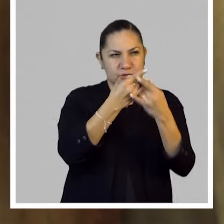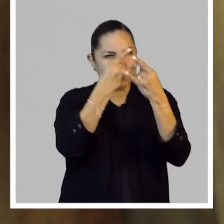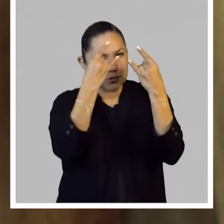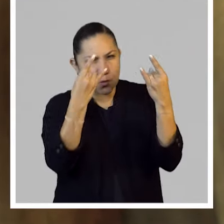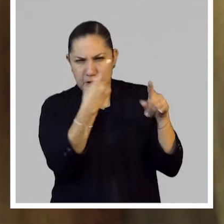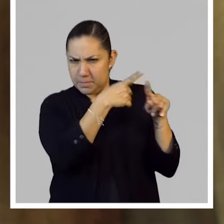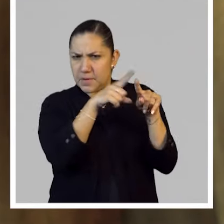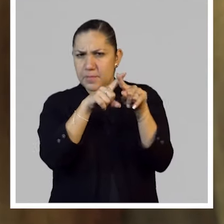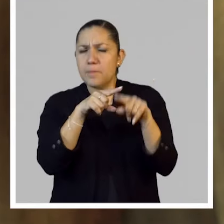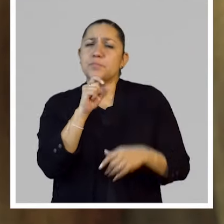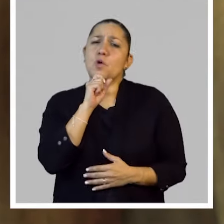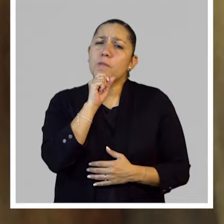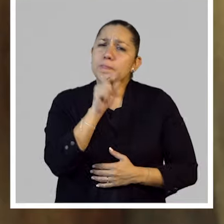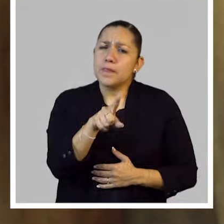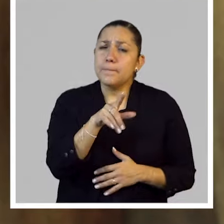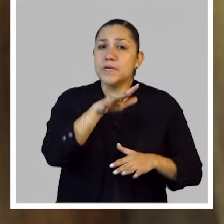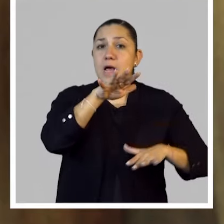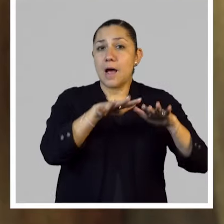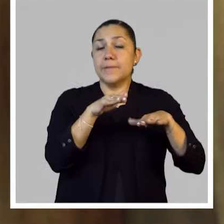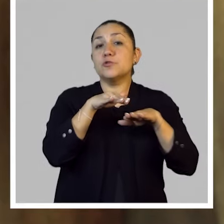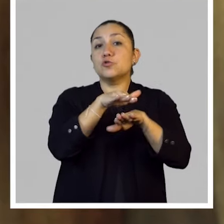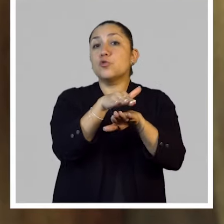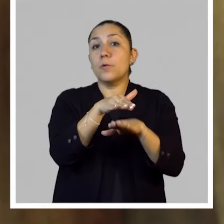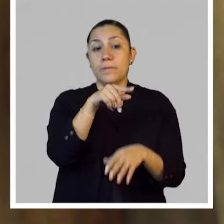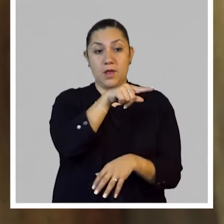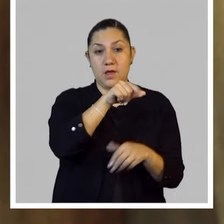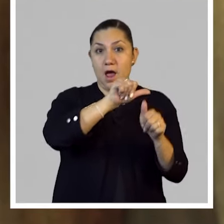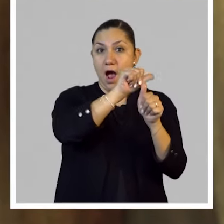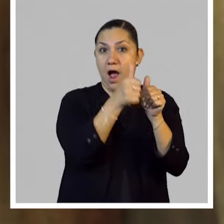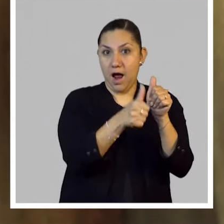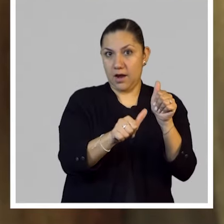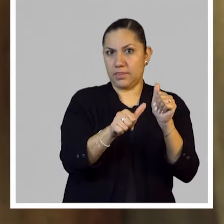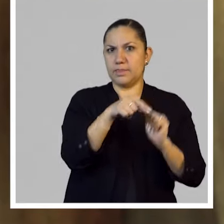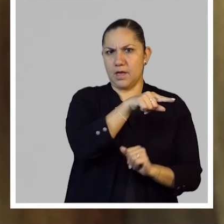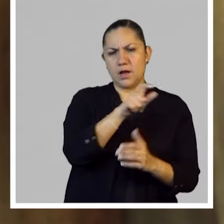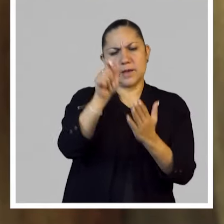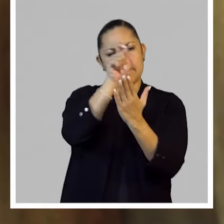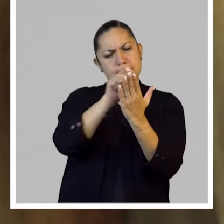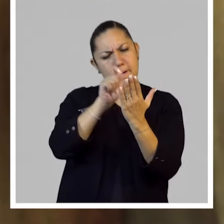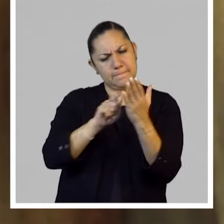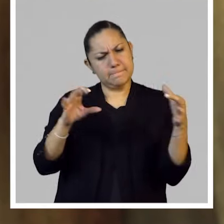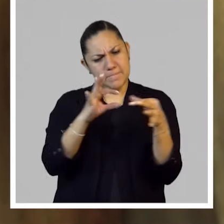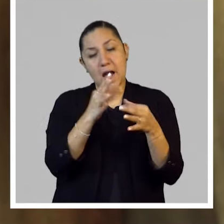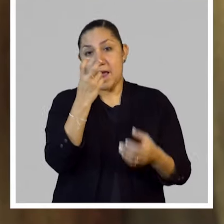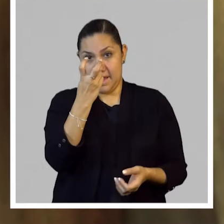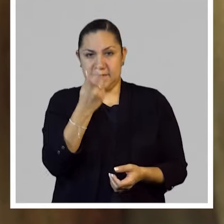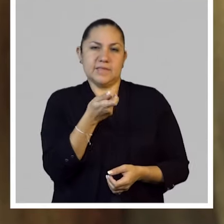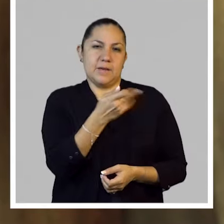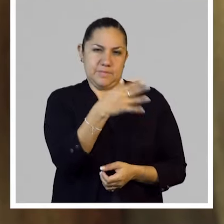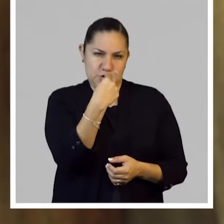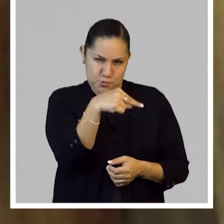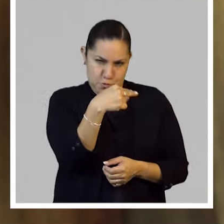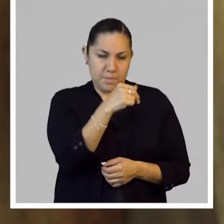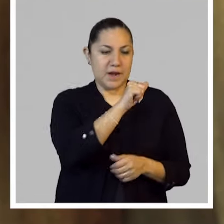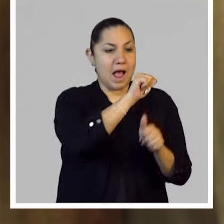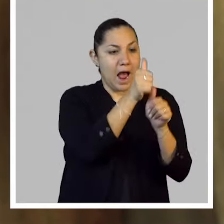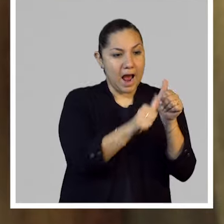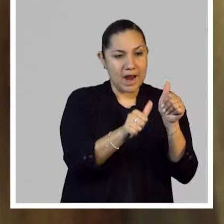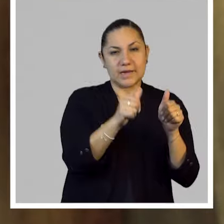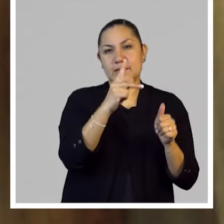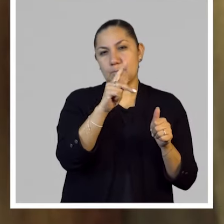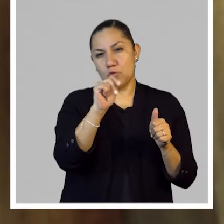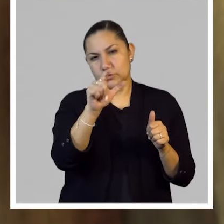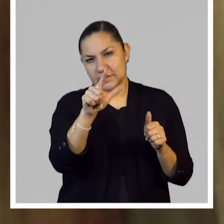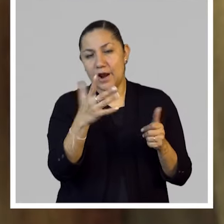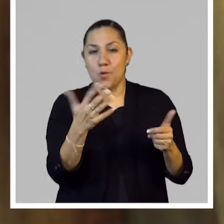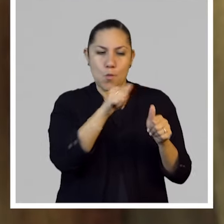la dimensión estética del arte, deliberadamente, es esto que le llaman el arte postal, el arte correo.